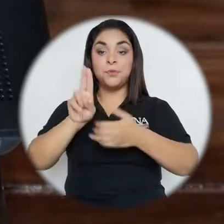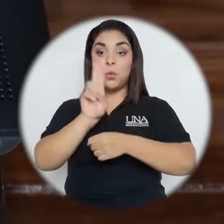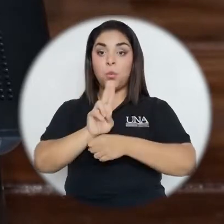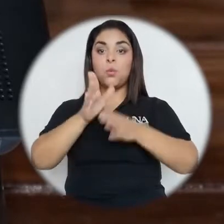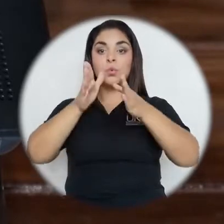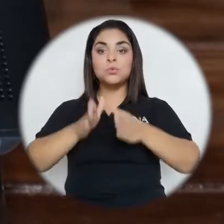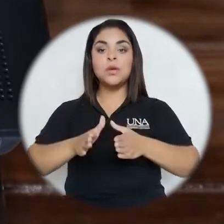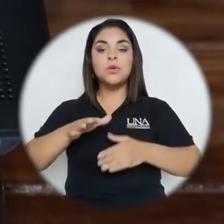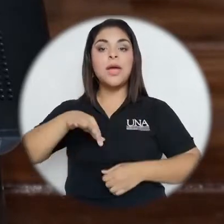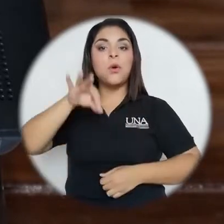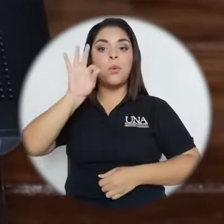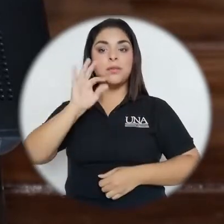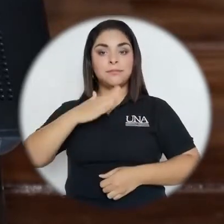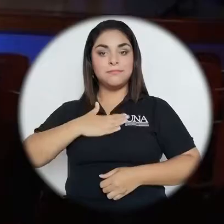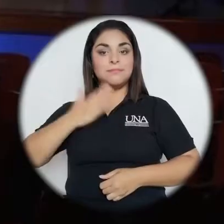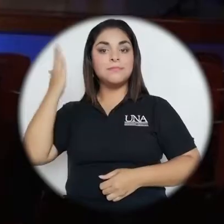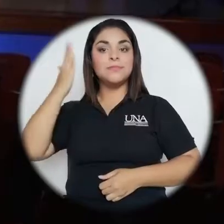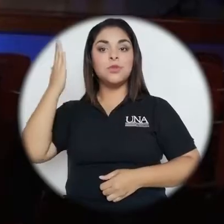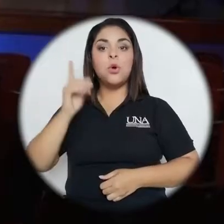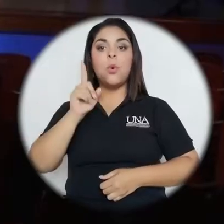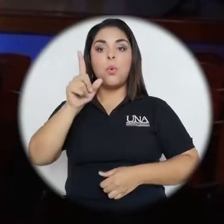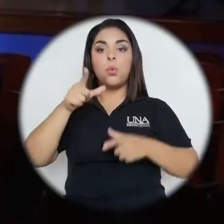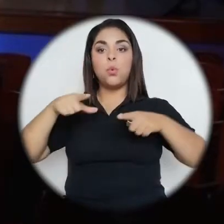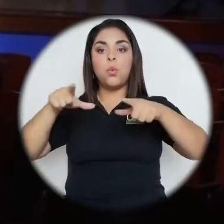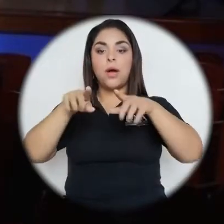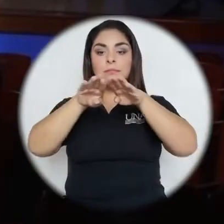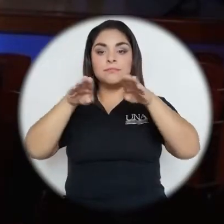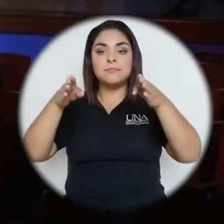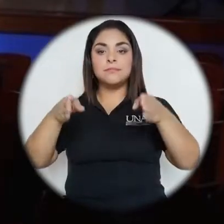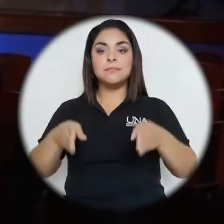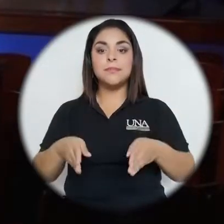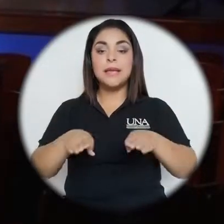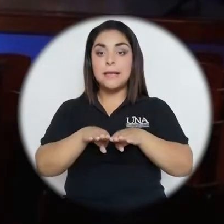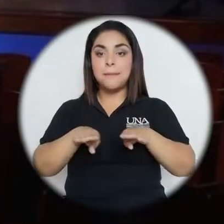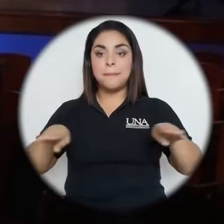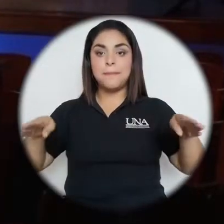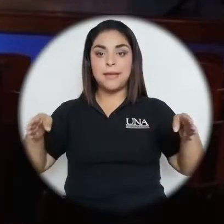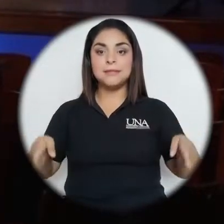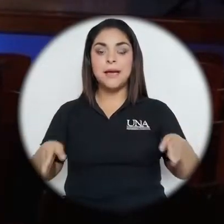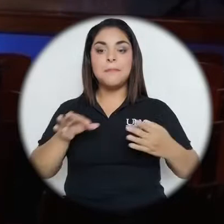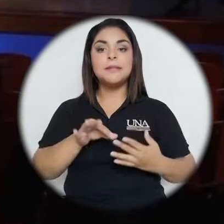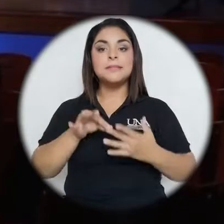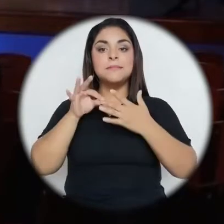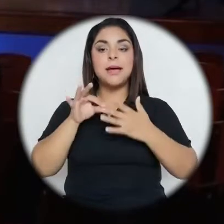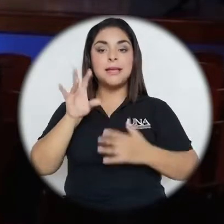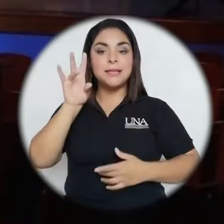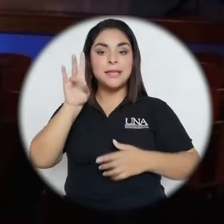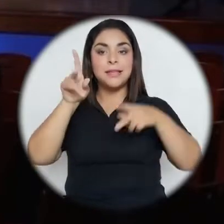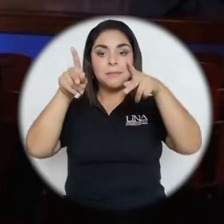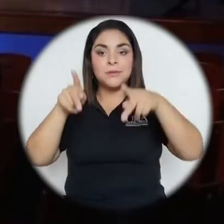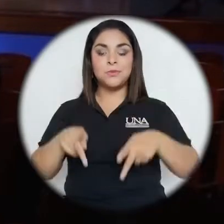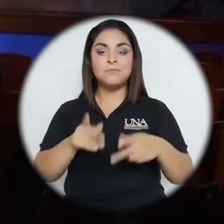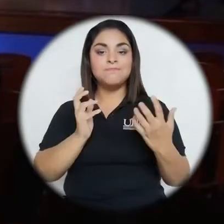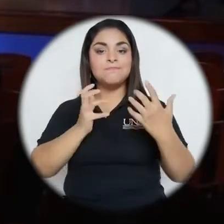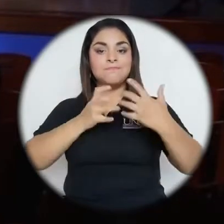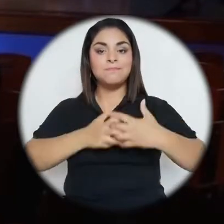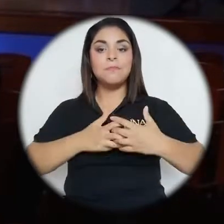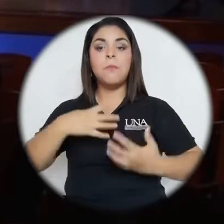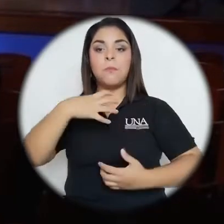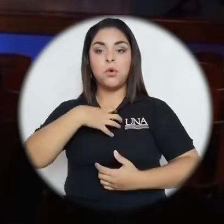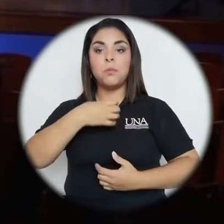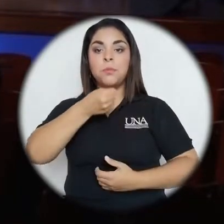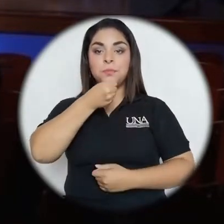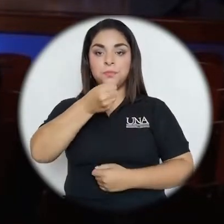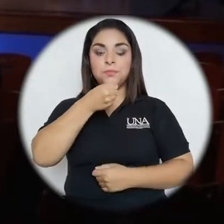encontrará para su exposición un podio y una mesa principal para siete personas, adaptados con micrófonos,